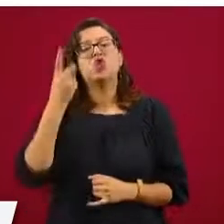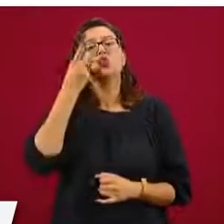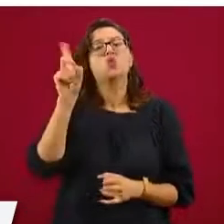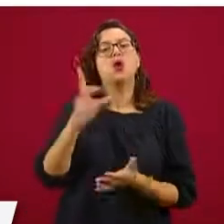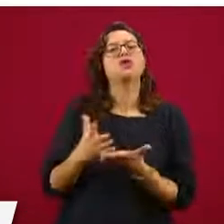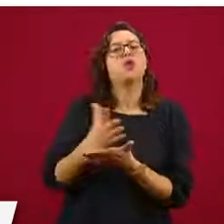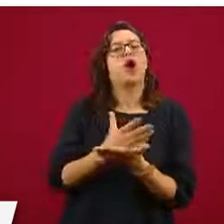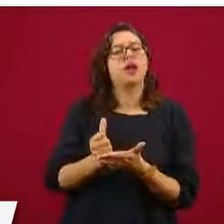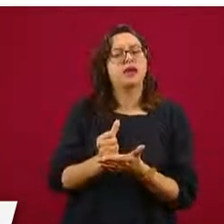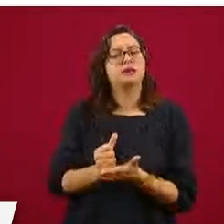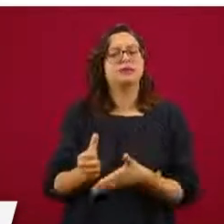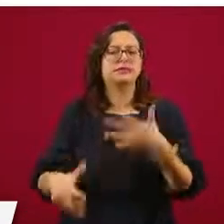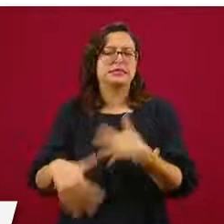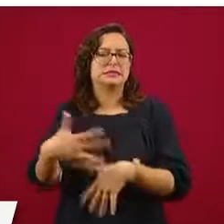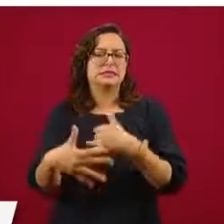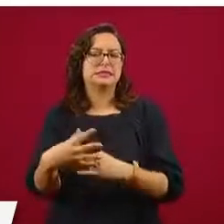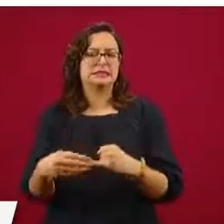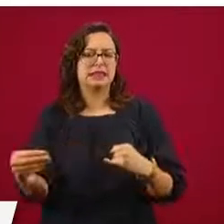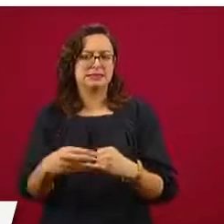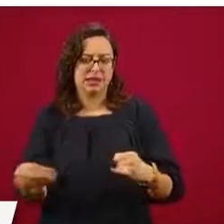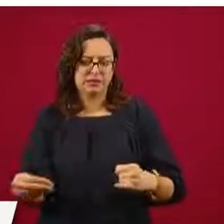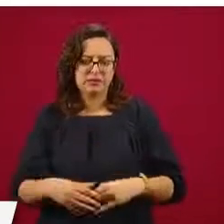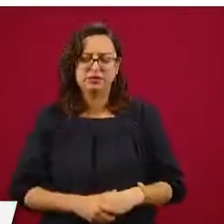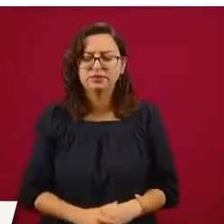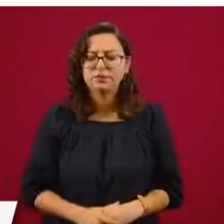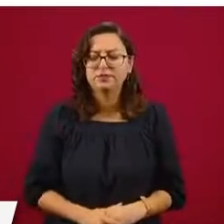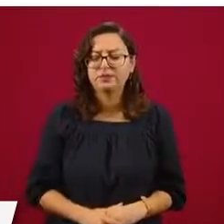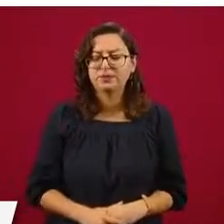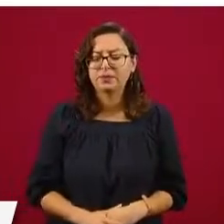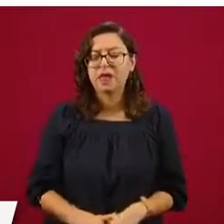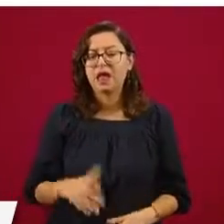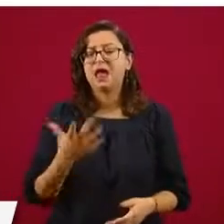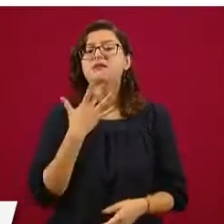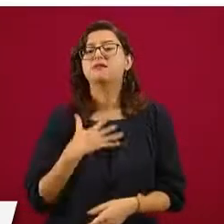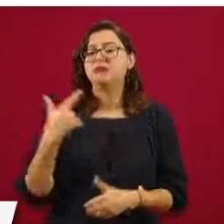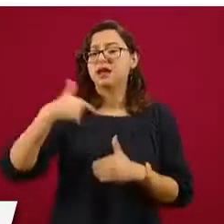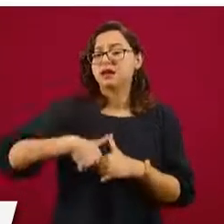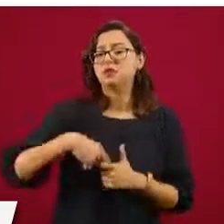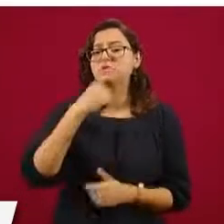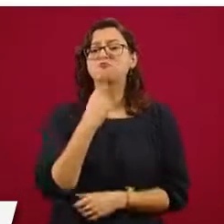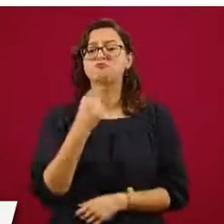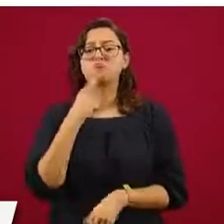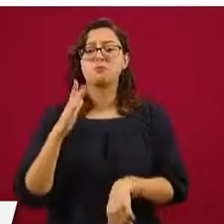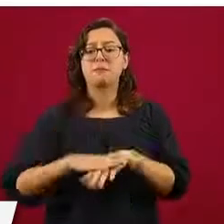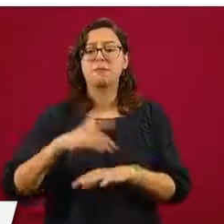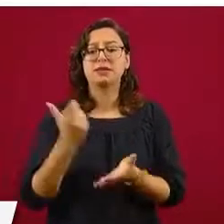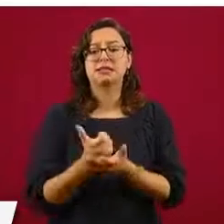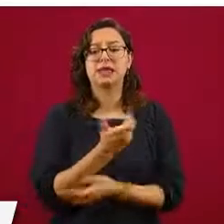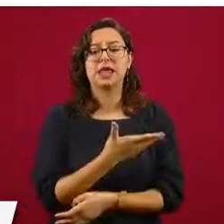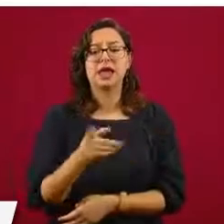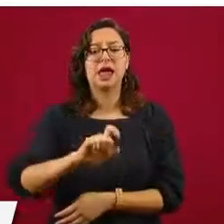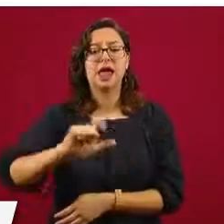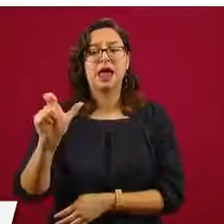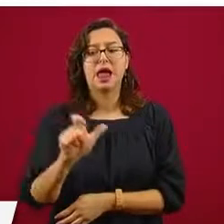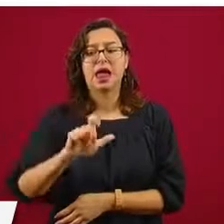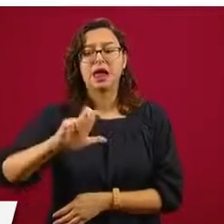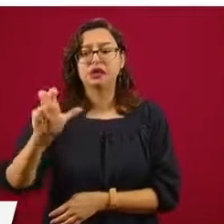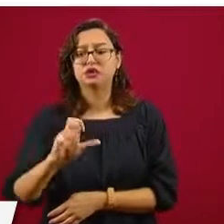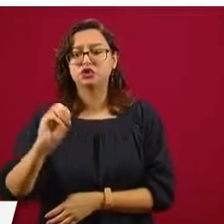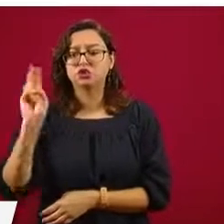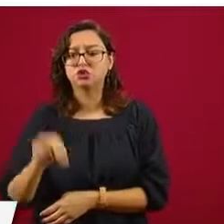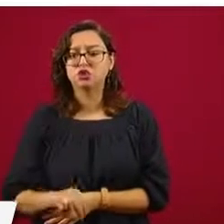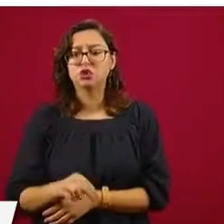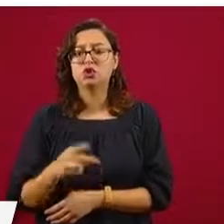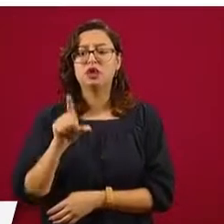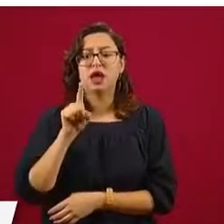centavos. Para la gasolina Premium, el más caro es ExxonMobil en Monterrey, Nuevo León, 20